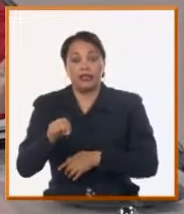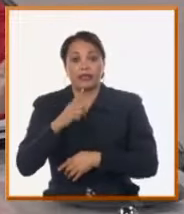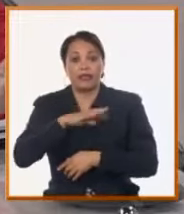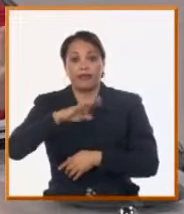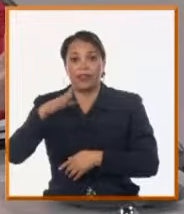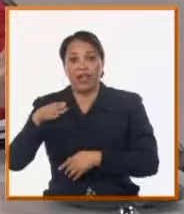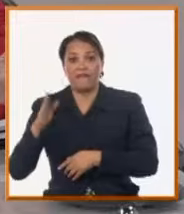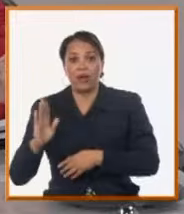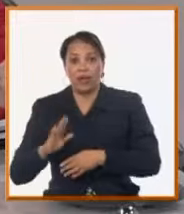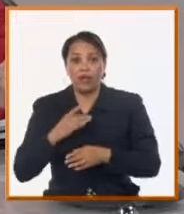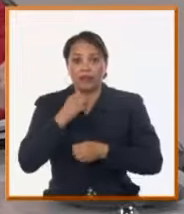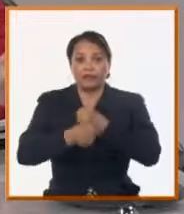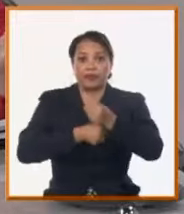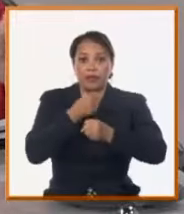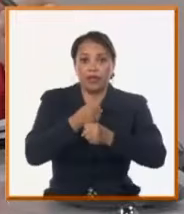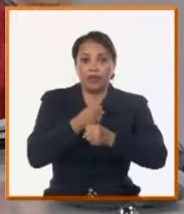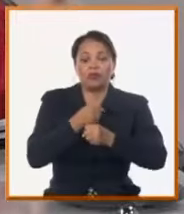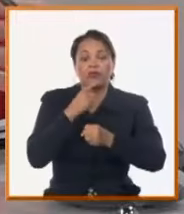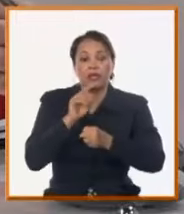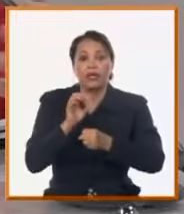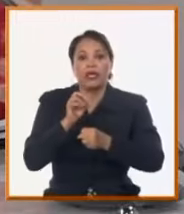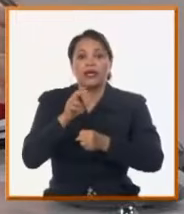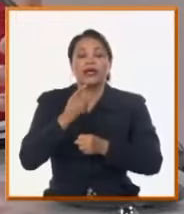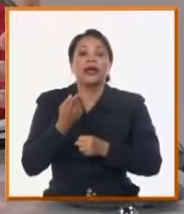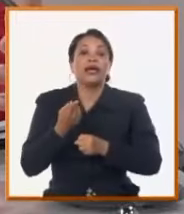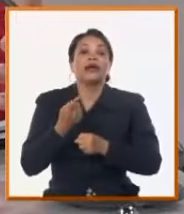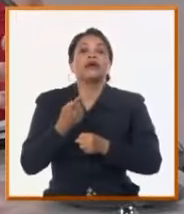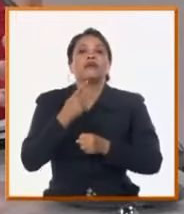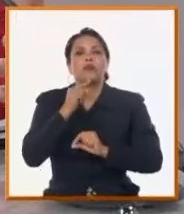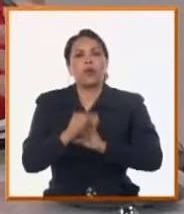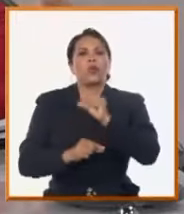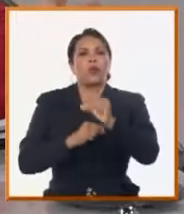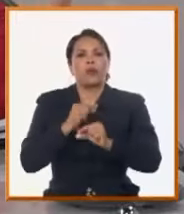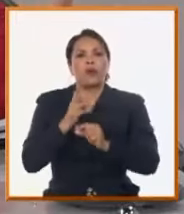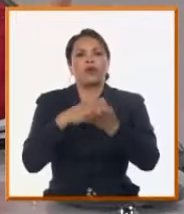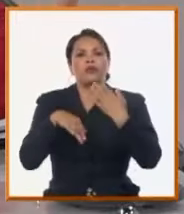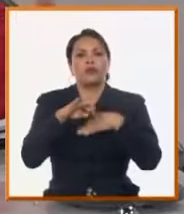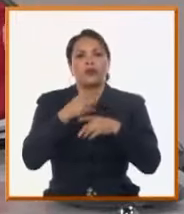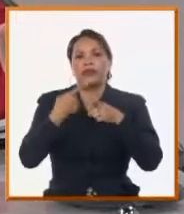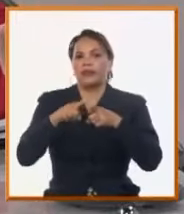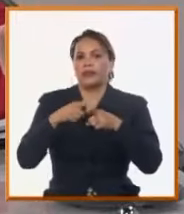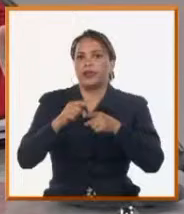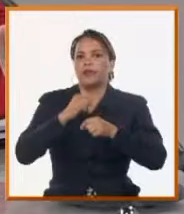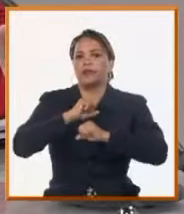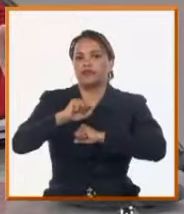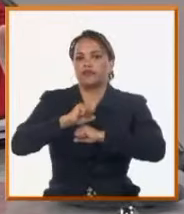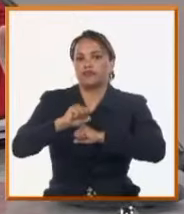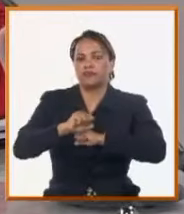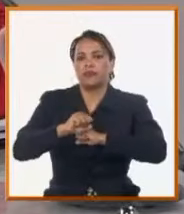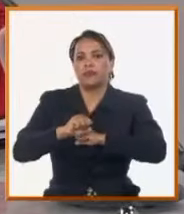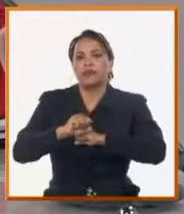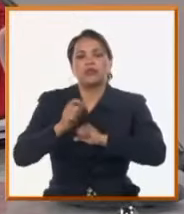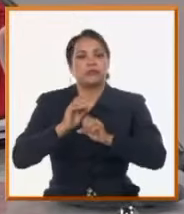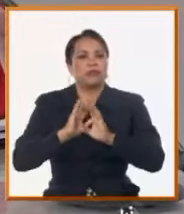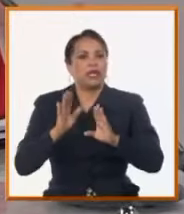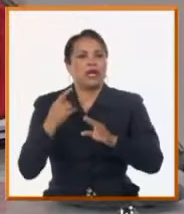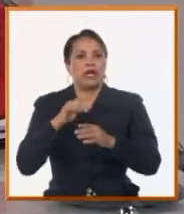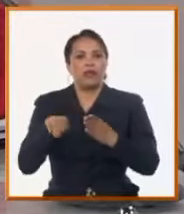población. Hemos ido recuperando un nivel de equipo de eso, ya prácticamente en estos días lo teníamos casi todo